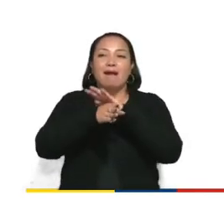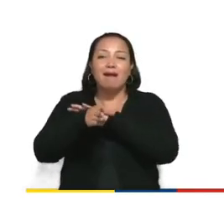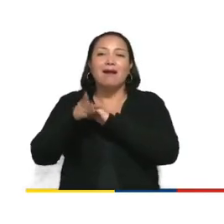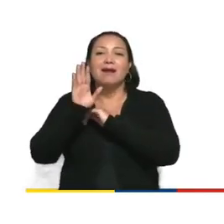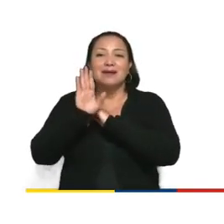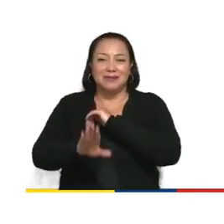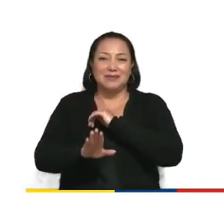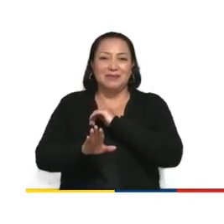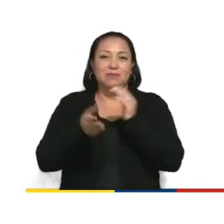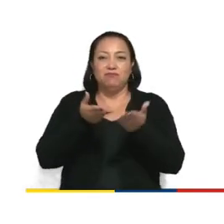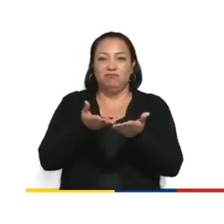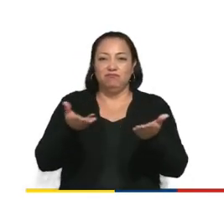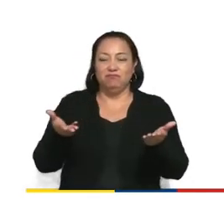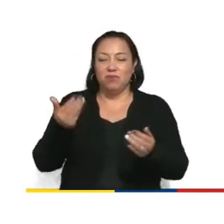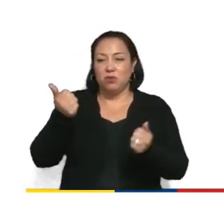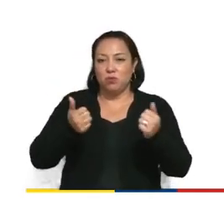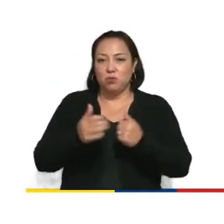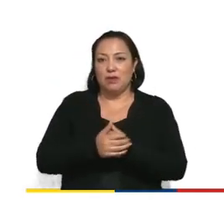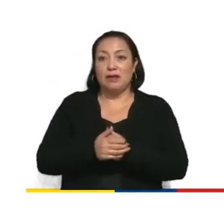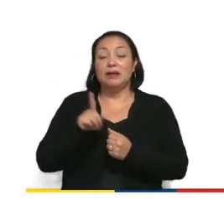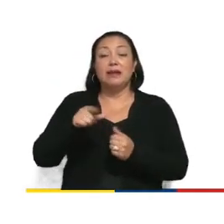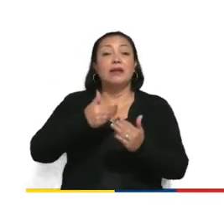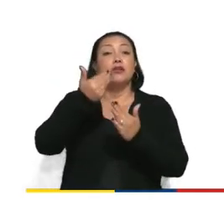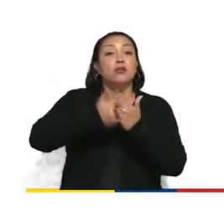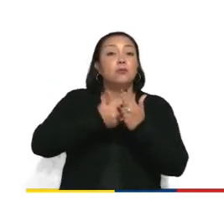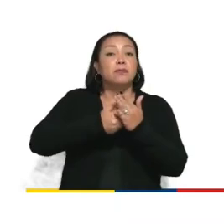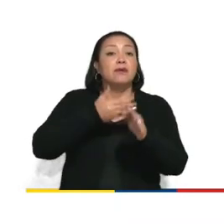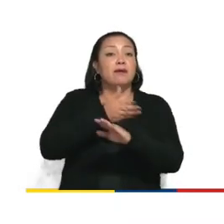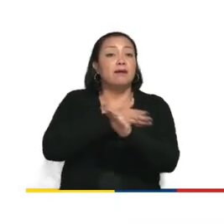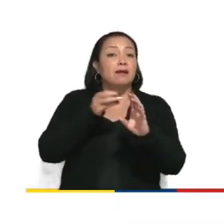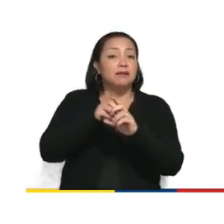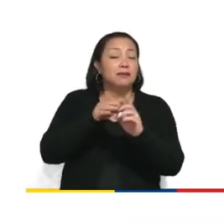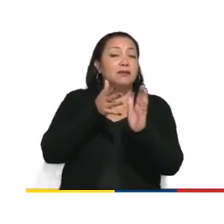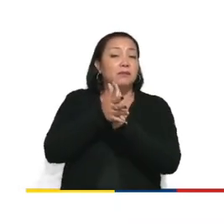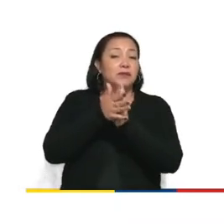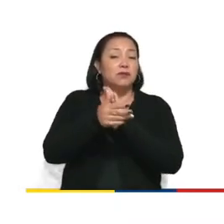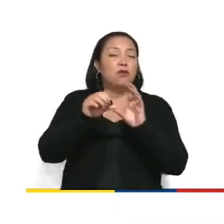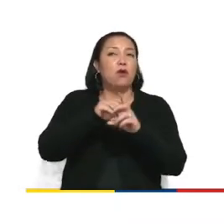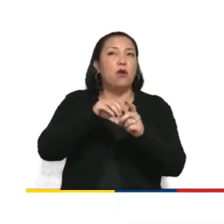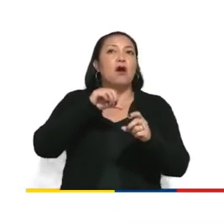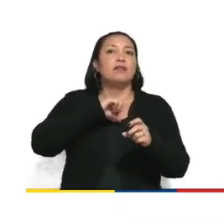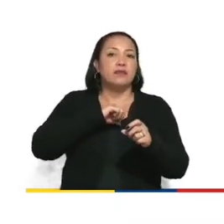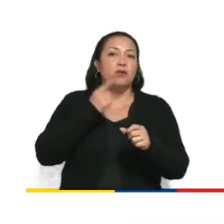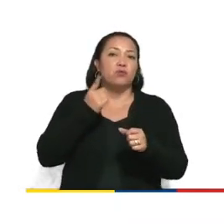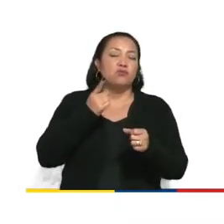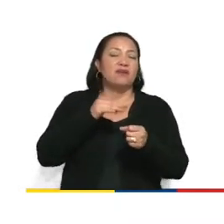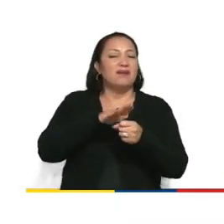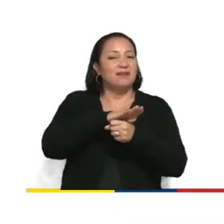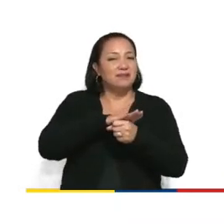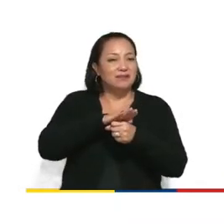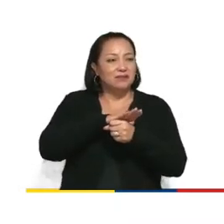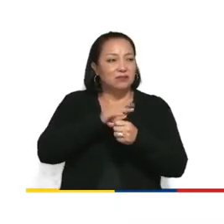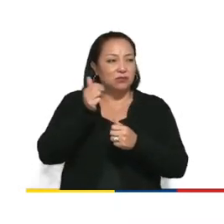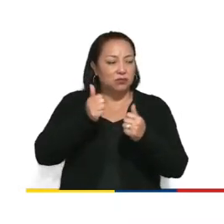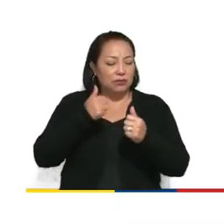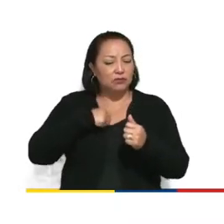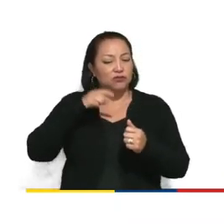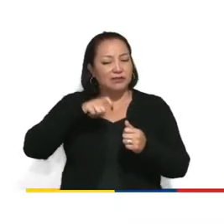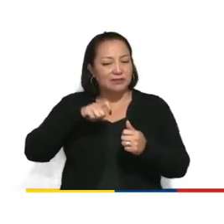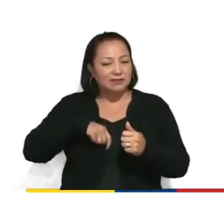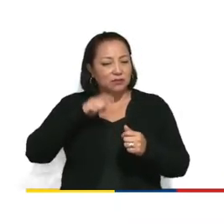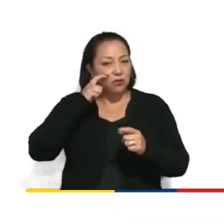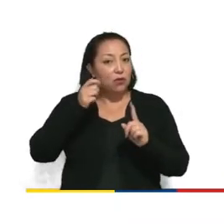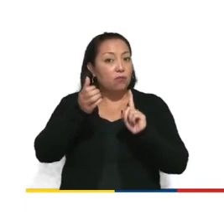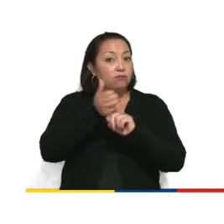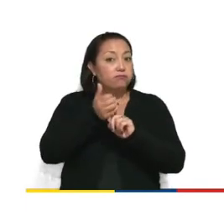las empresas de telecomunicaciones, como les había mencionado, tienen una condición, que es, tengo que identificar el